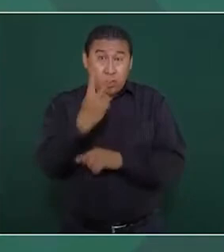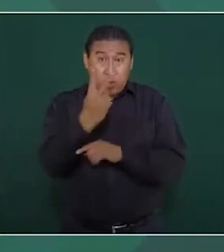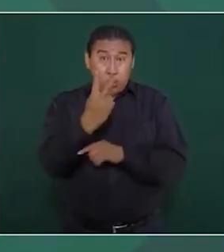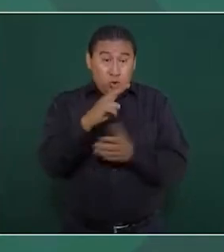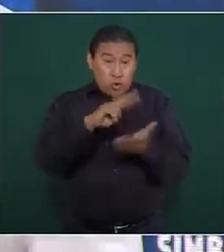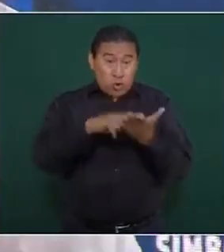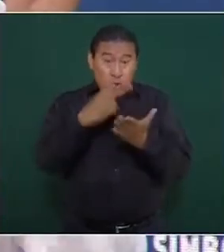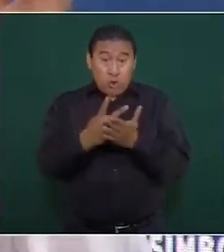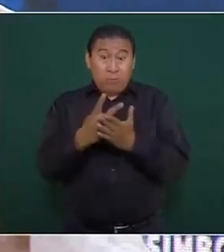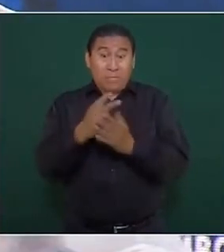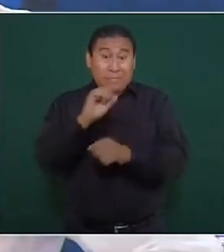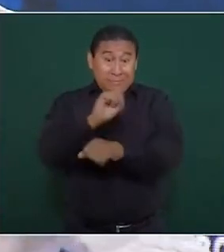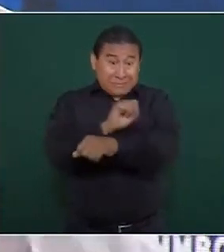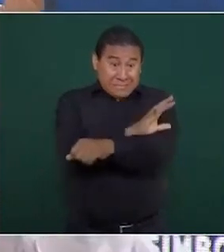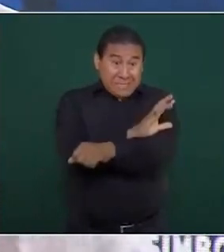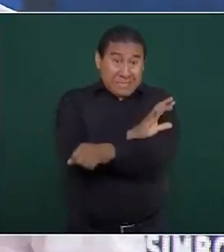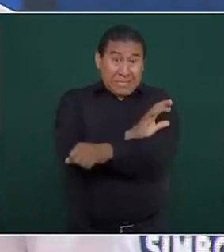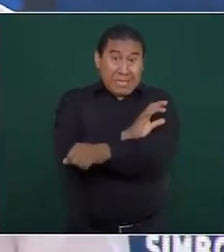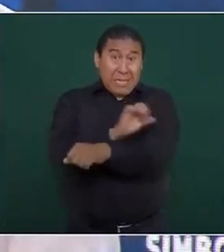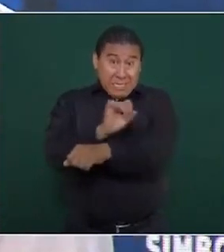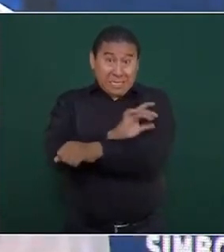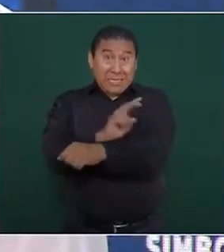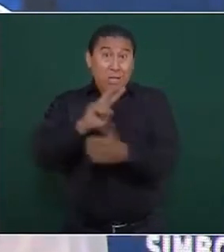además eléctrica es doble